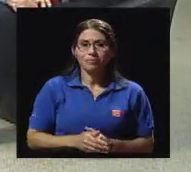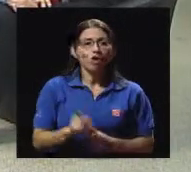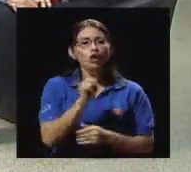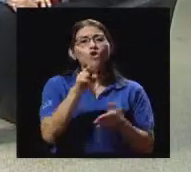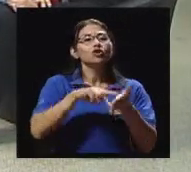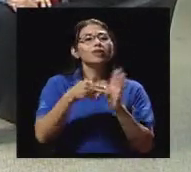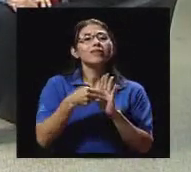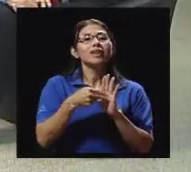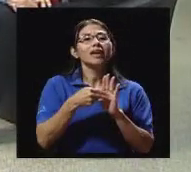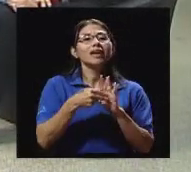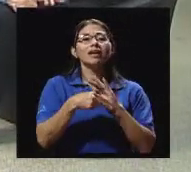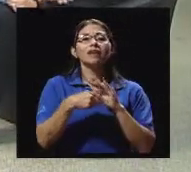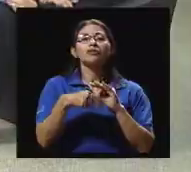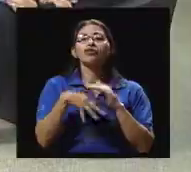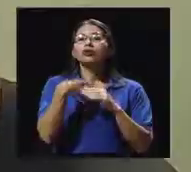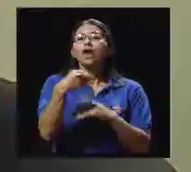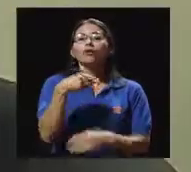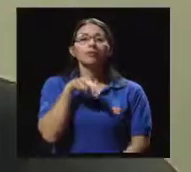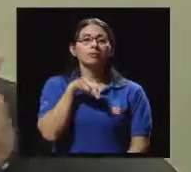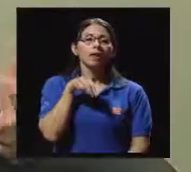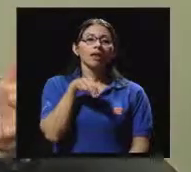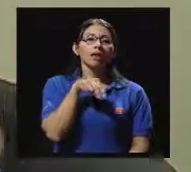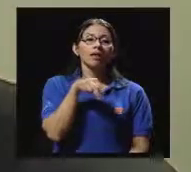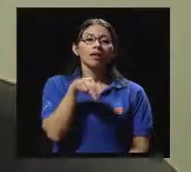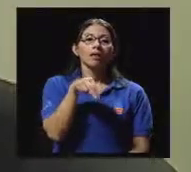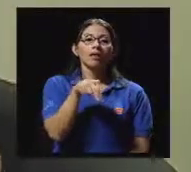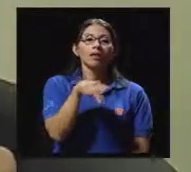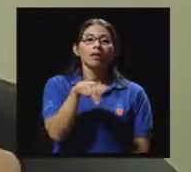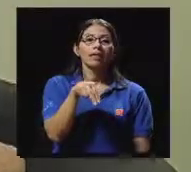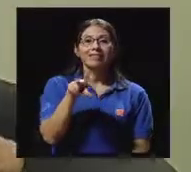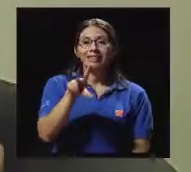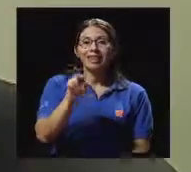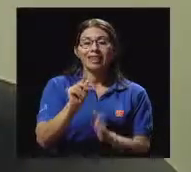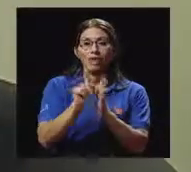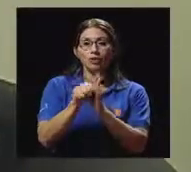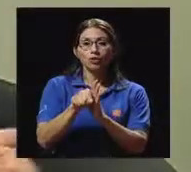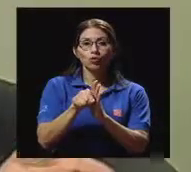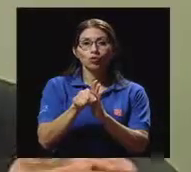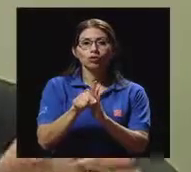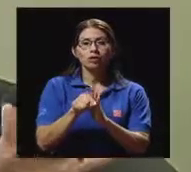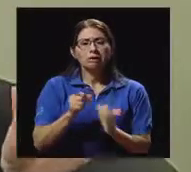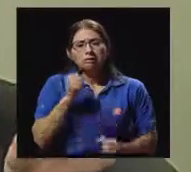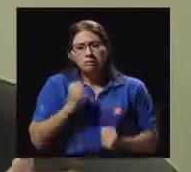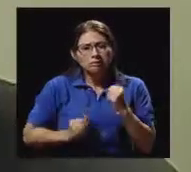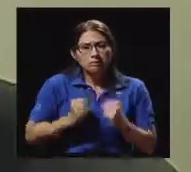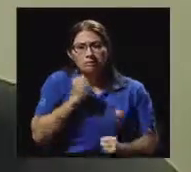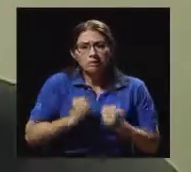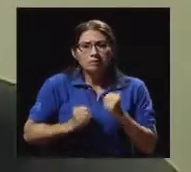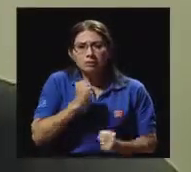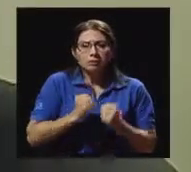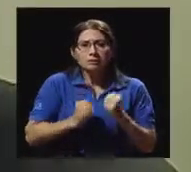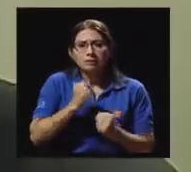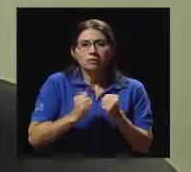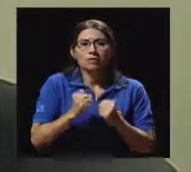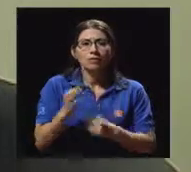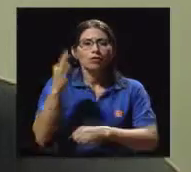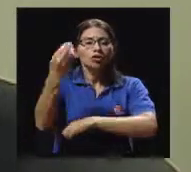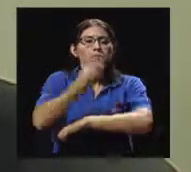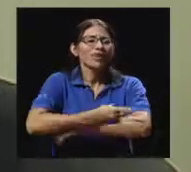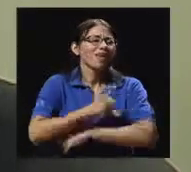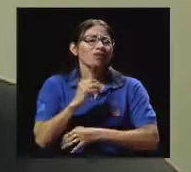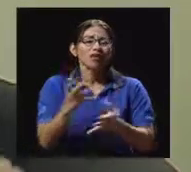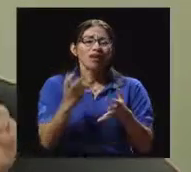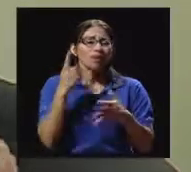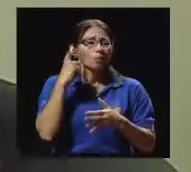caminar 30 minutos a un ritmo acelerado que más bien otro día no quiero hacer nada porque amanecí peor, volver al